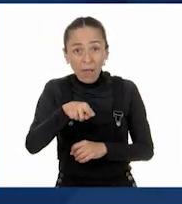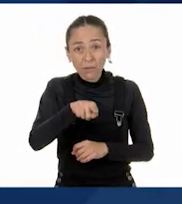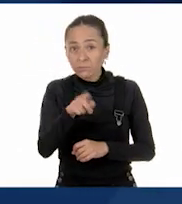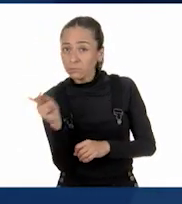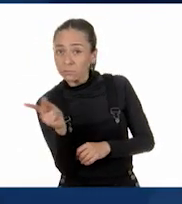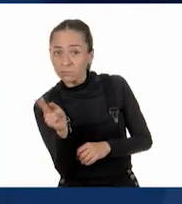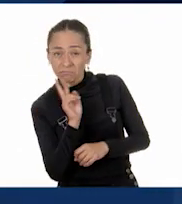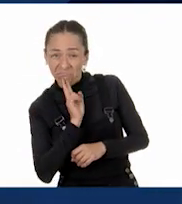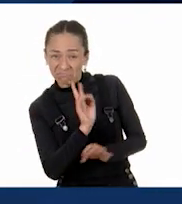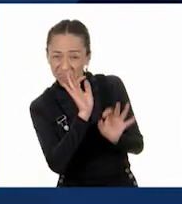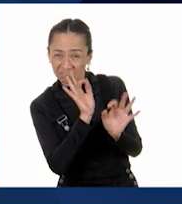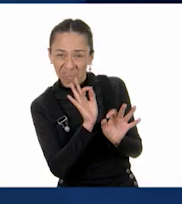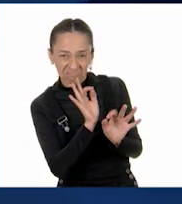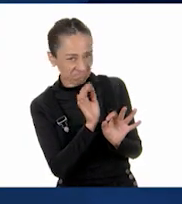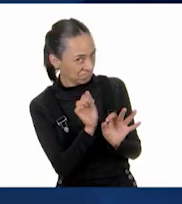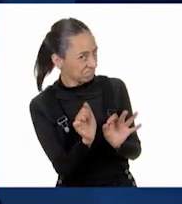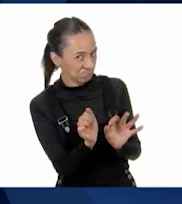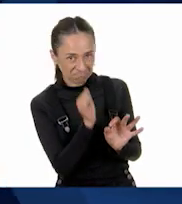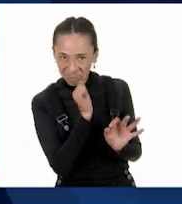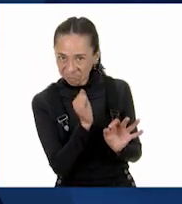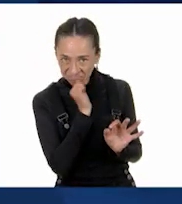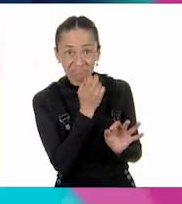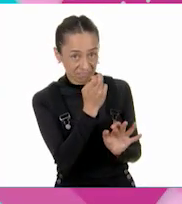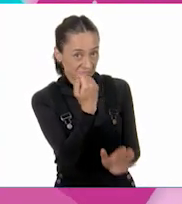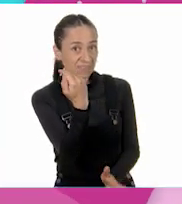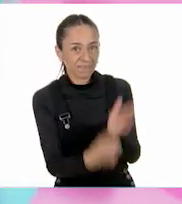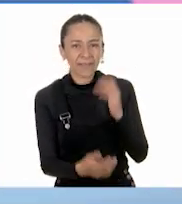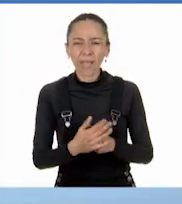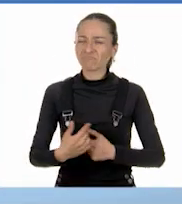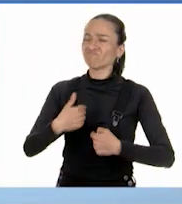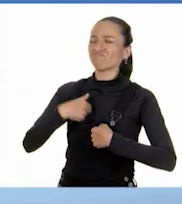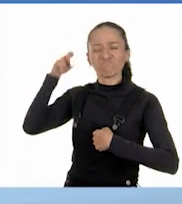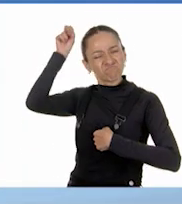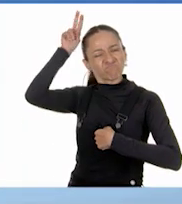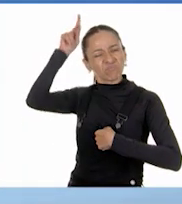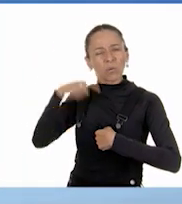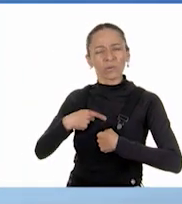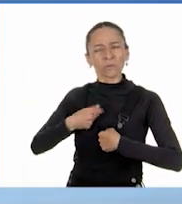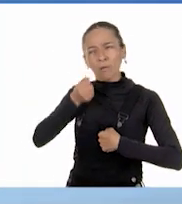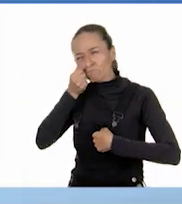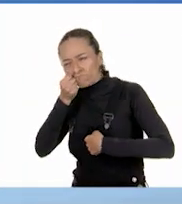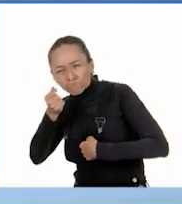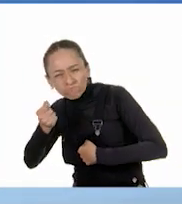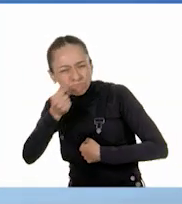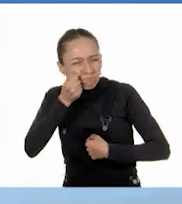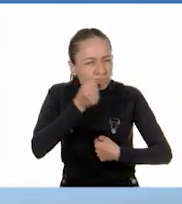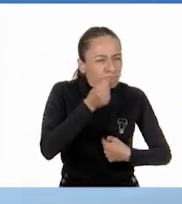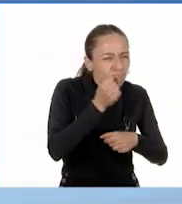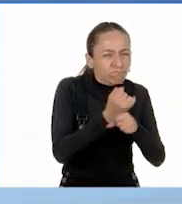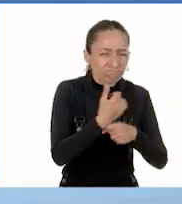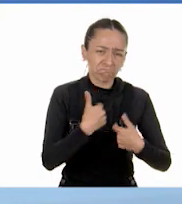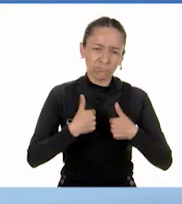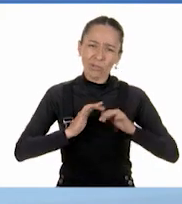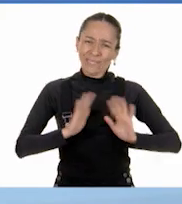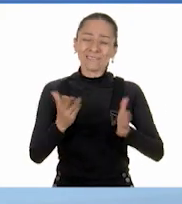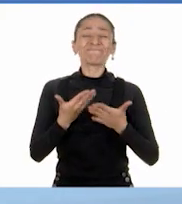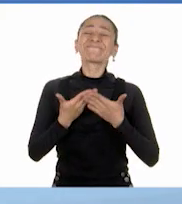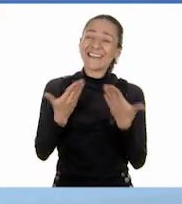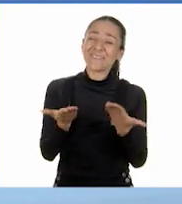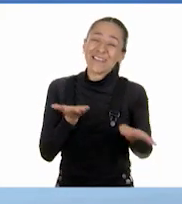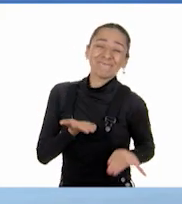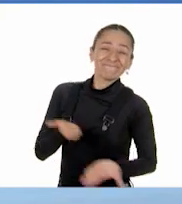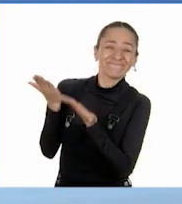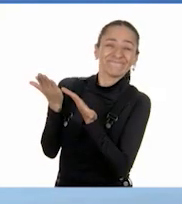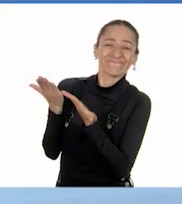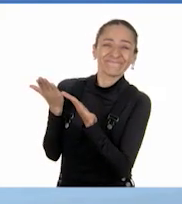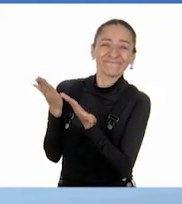Bueno, como ayudante del famoso Raulito Holmes, eso te toca a ti, mi querida María. Yo